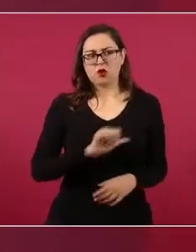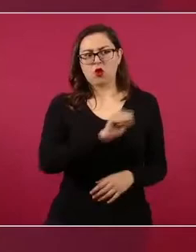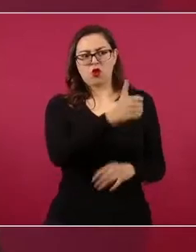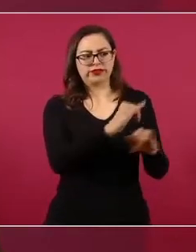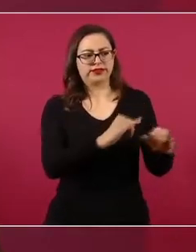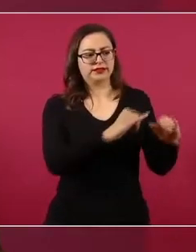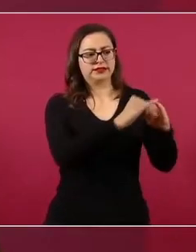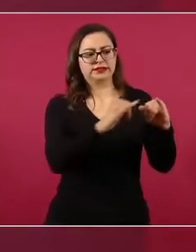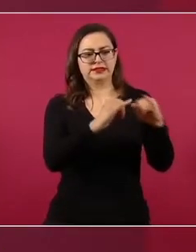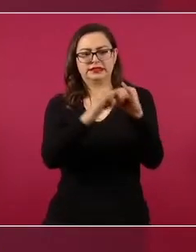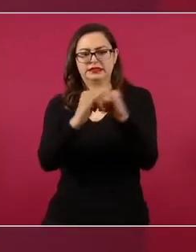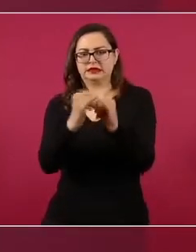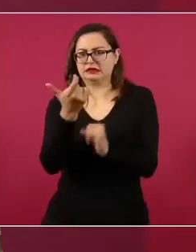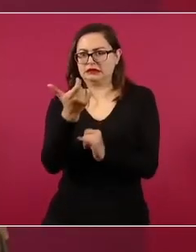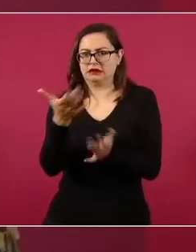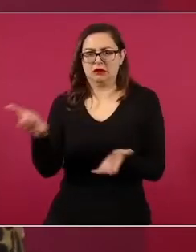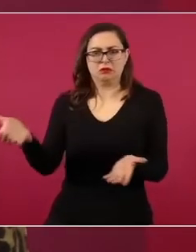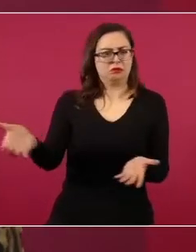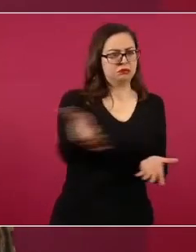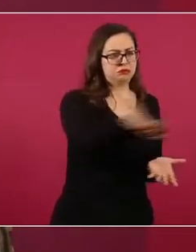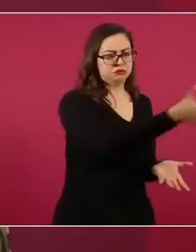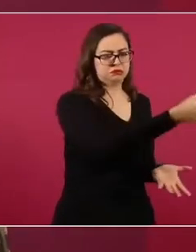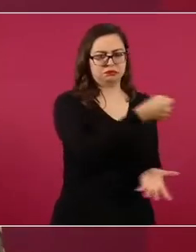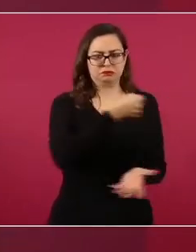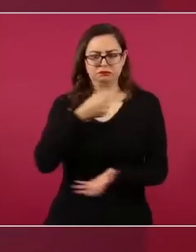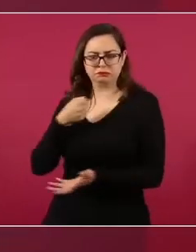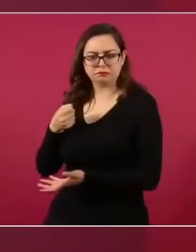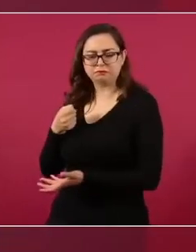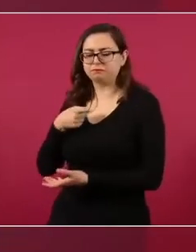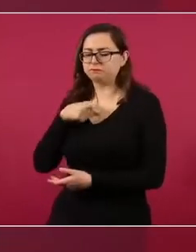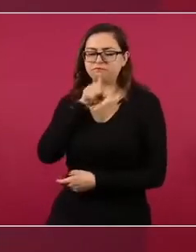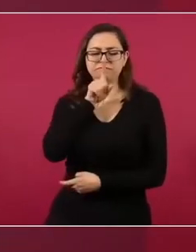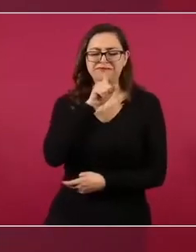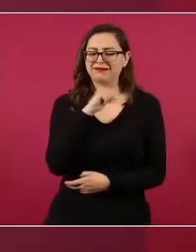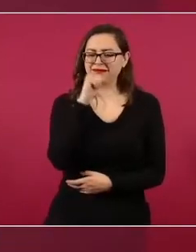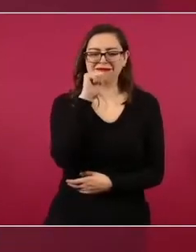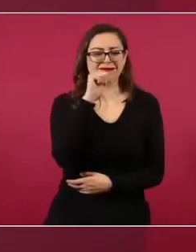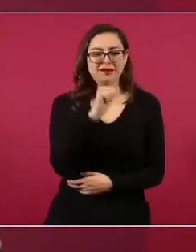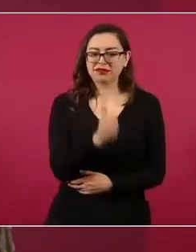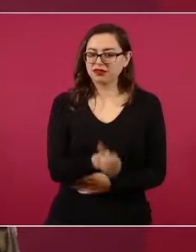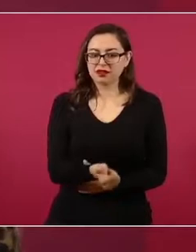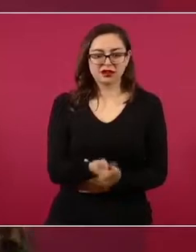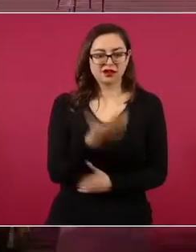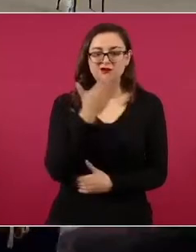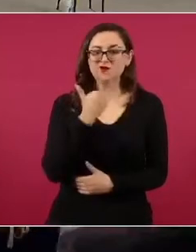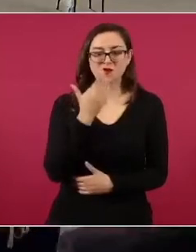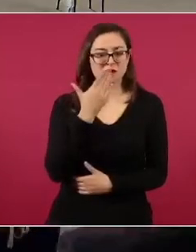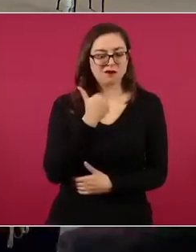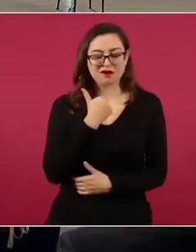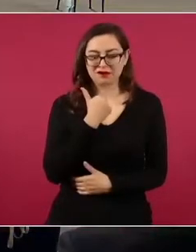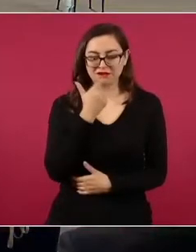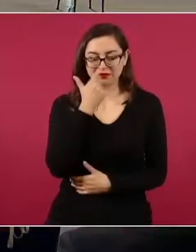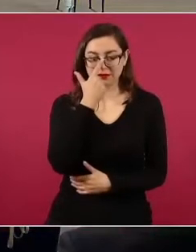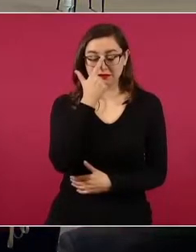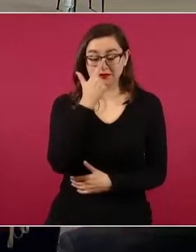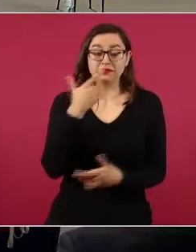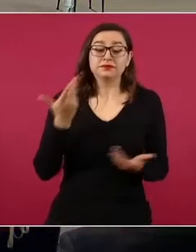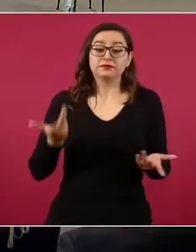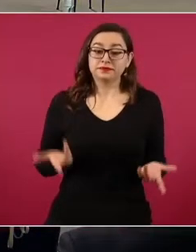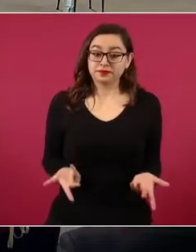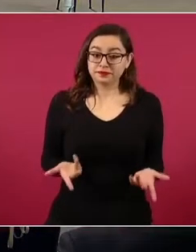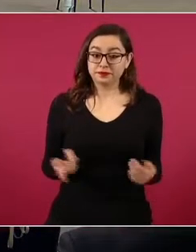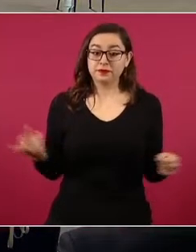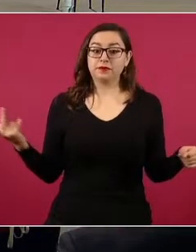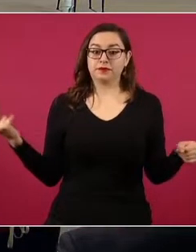o reservas del sector público. Ahora bien, los fondos de